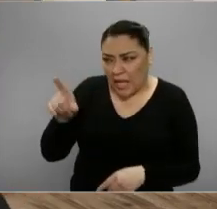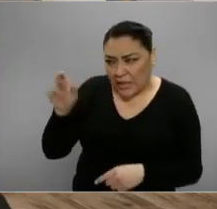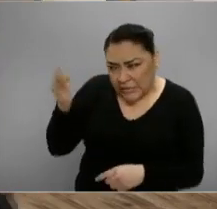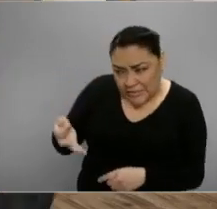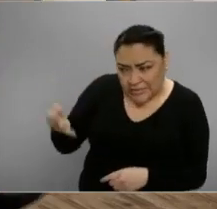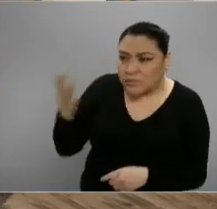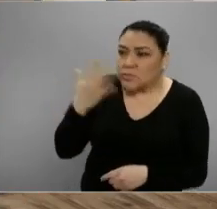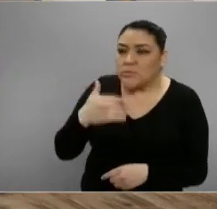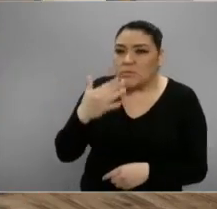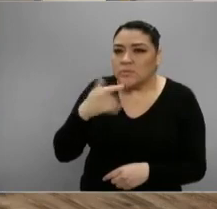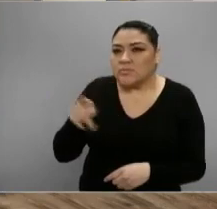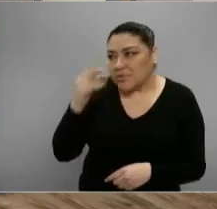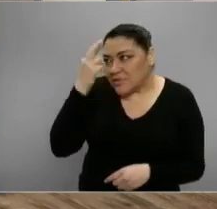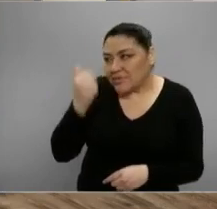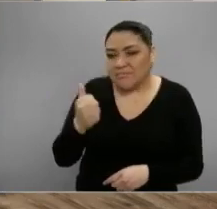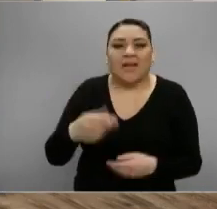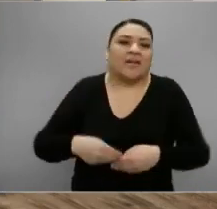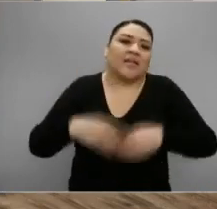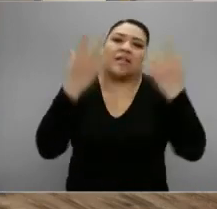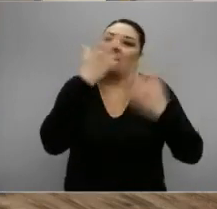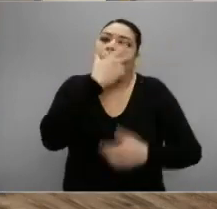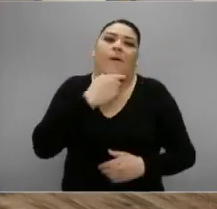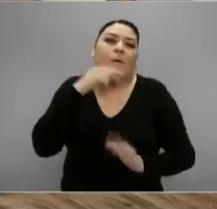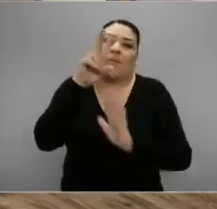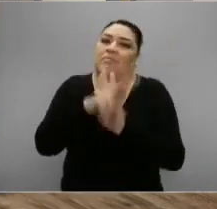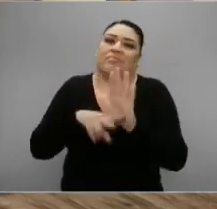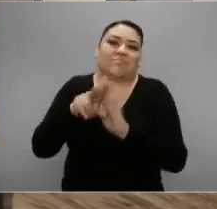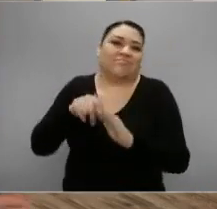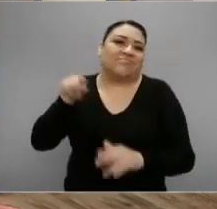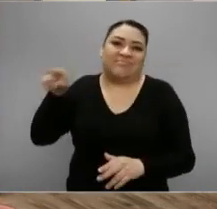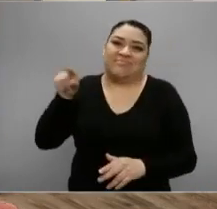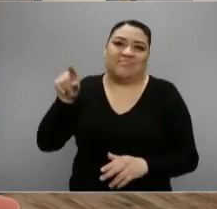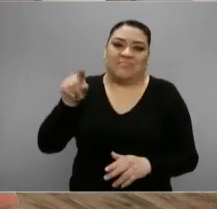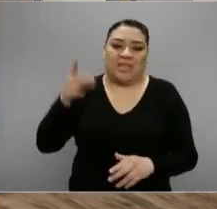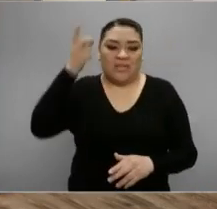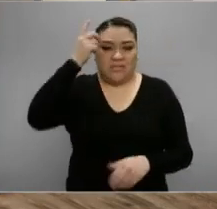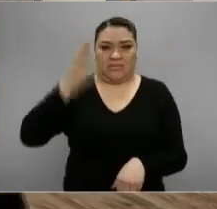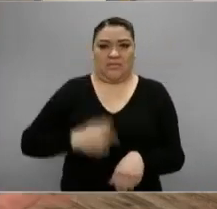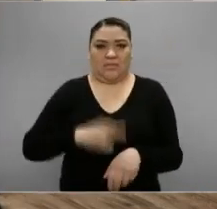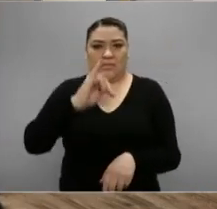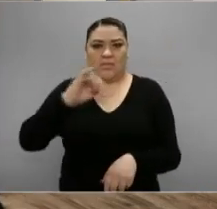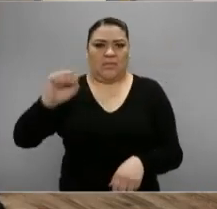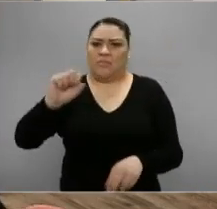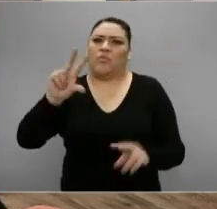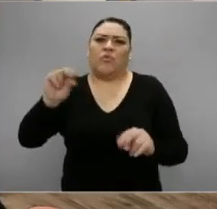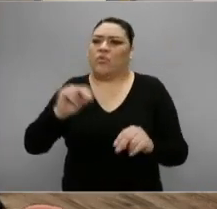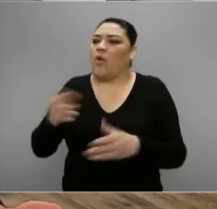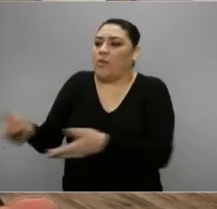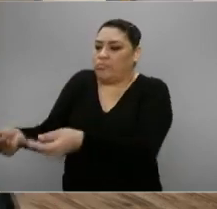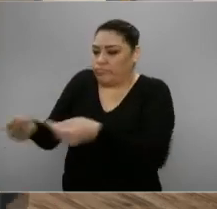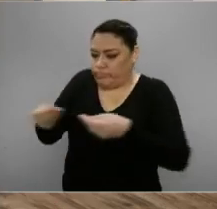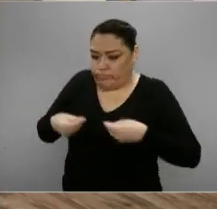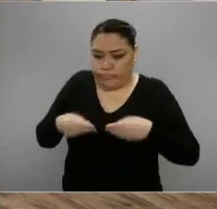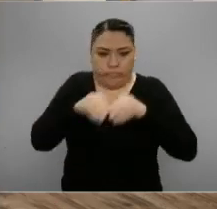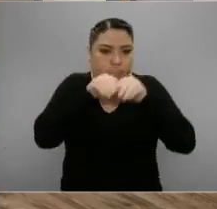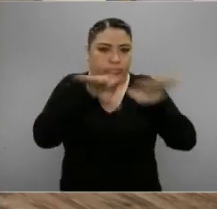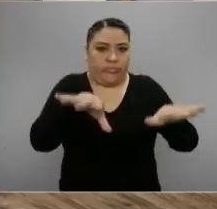precisos, pues claro, que Eugenio Derbez no es funcionario del IMSS. Pues él está reproduciendo algo.